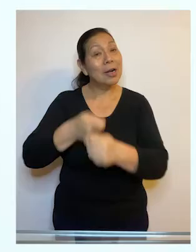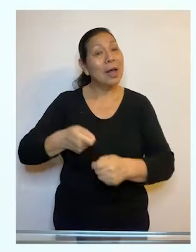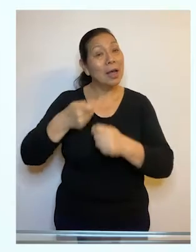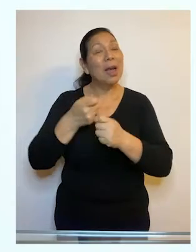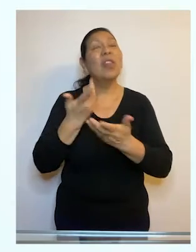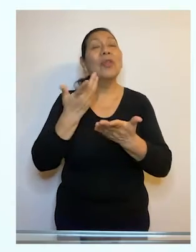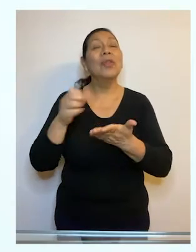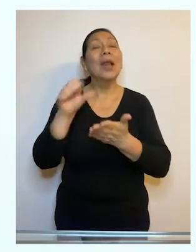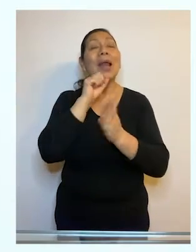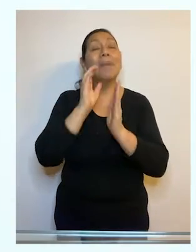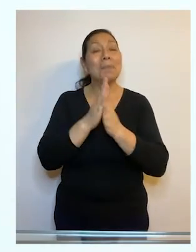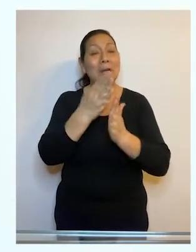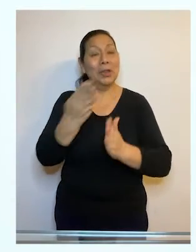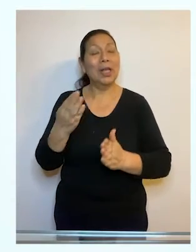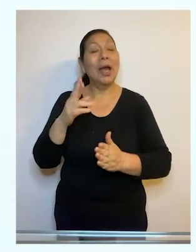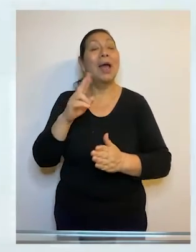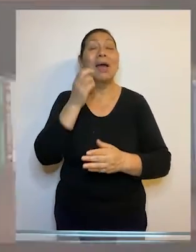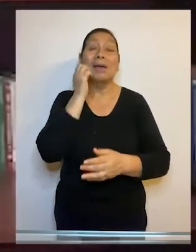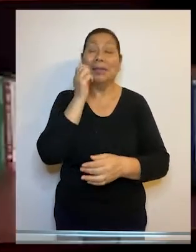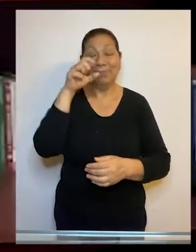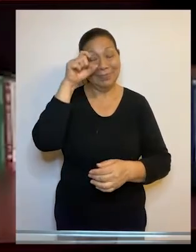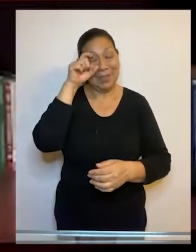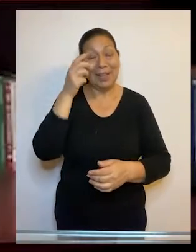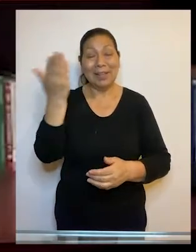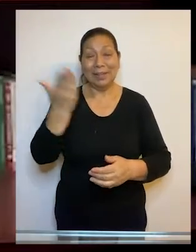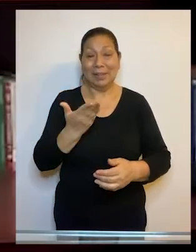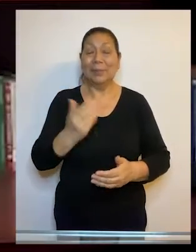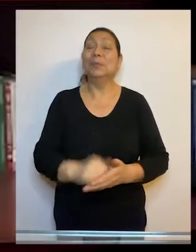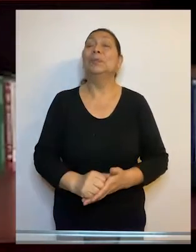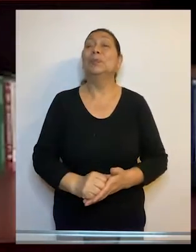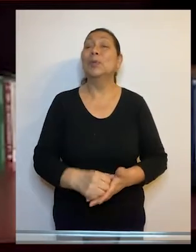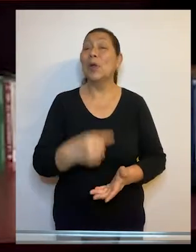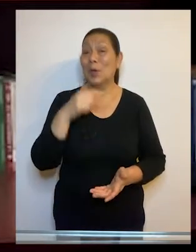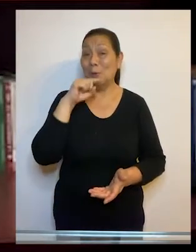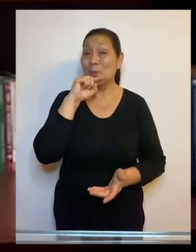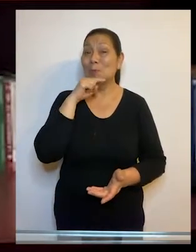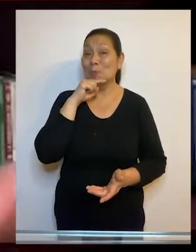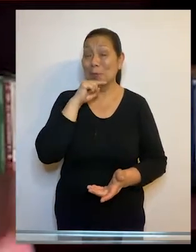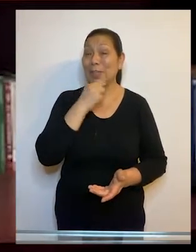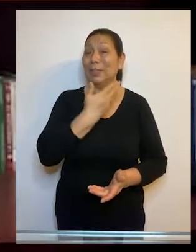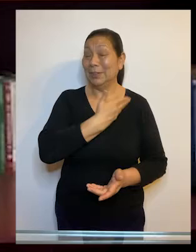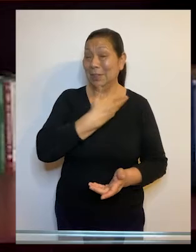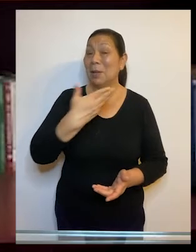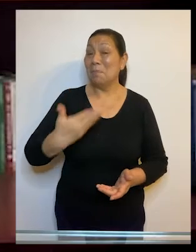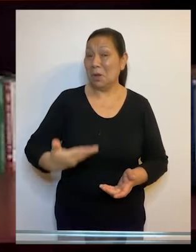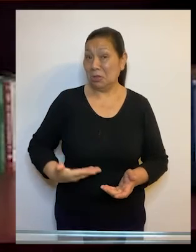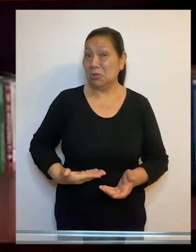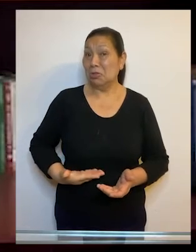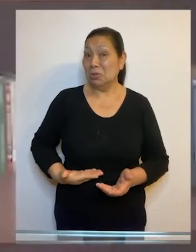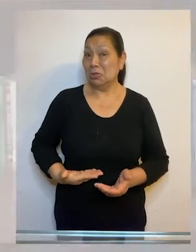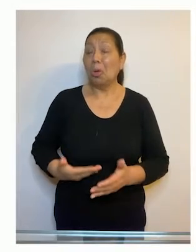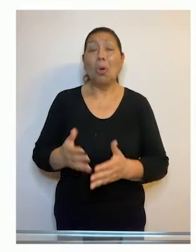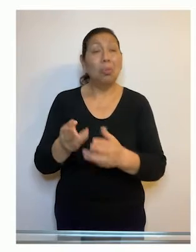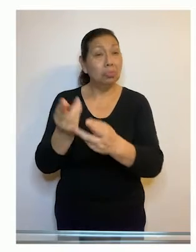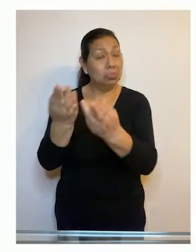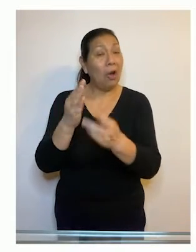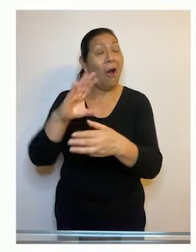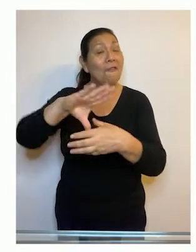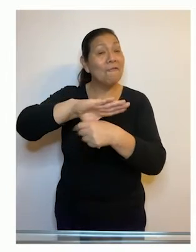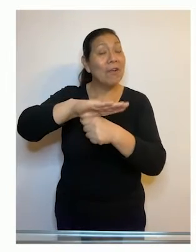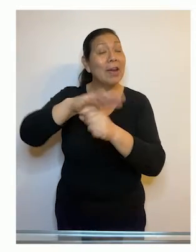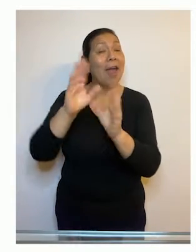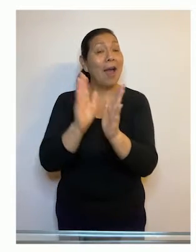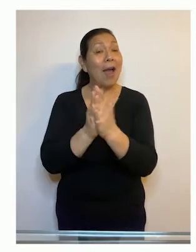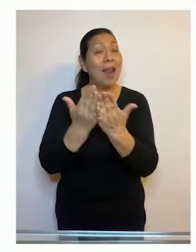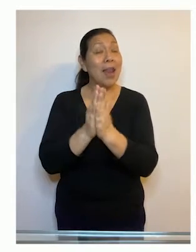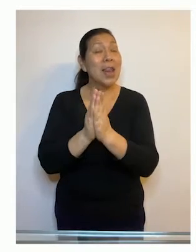Feria del Libro Ricardo Palma. Veamos. La presidenta del Tribunal Constitucional, Marianela Ledesma Narváez, participó en la